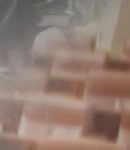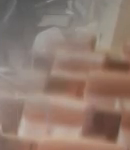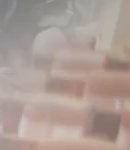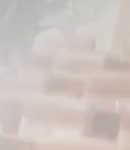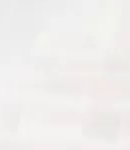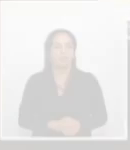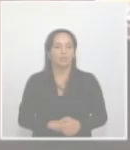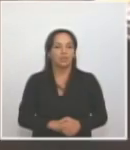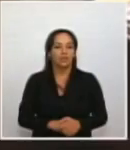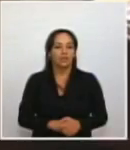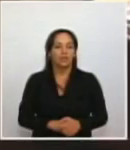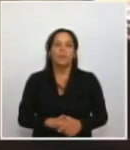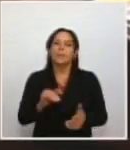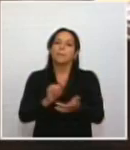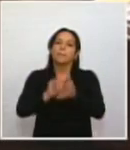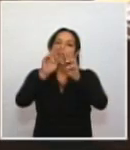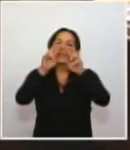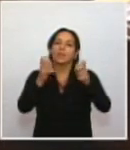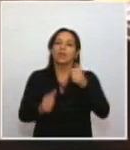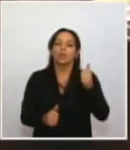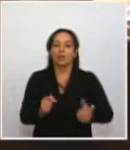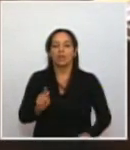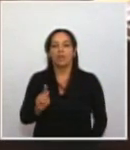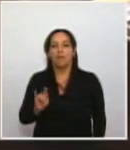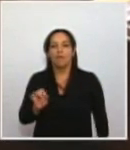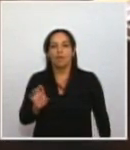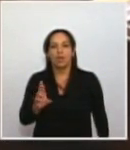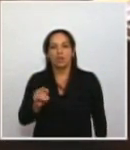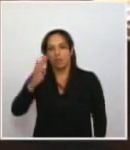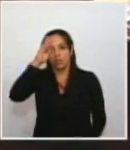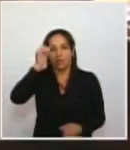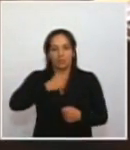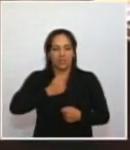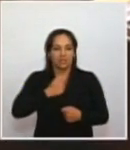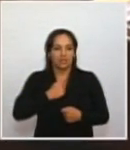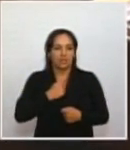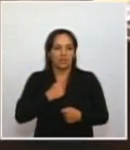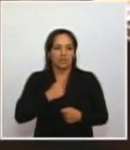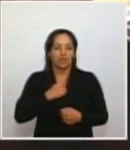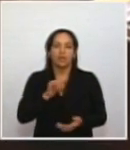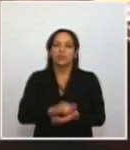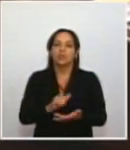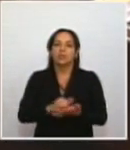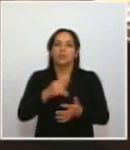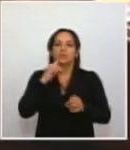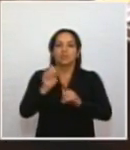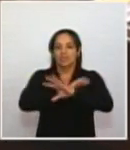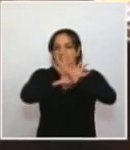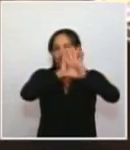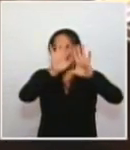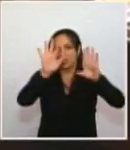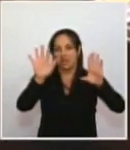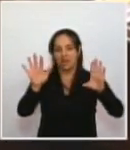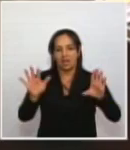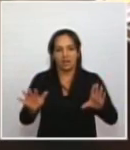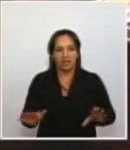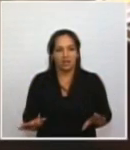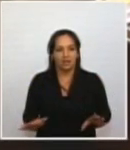El tema del fuero militar definitivamente desata